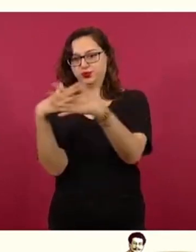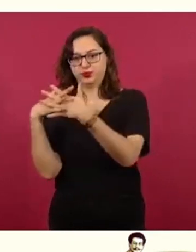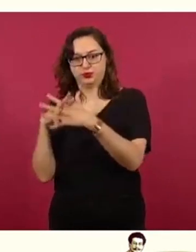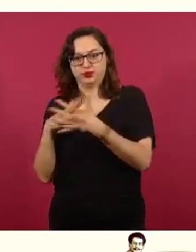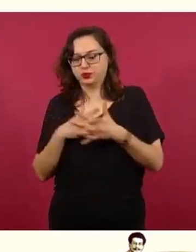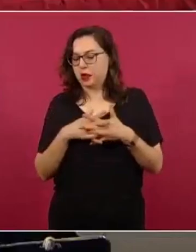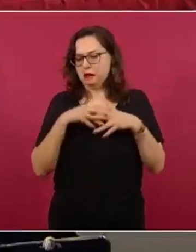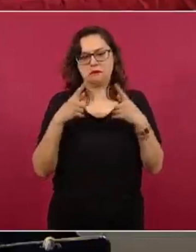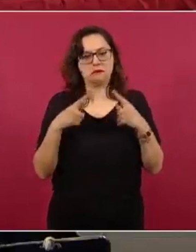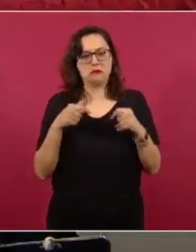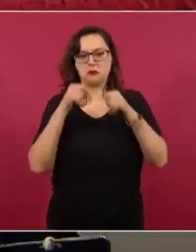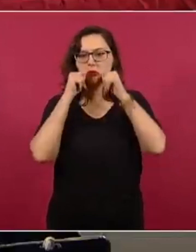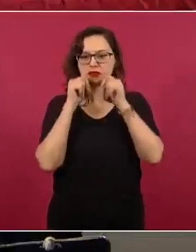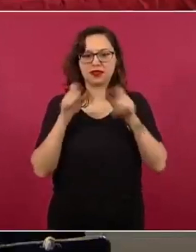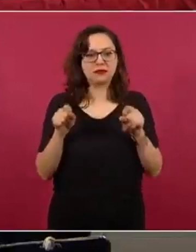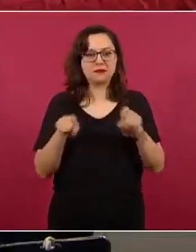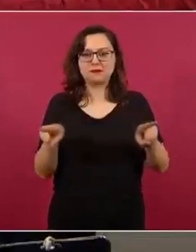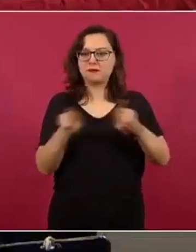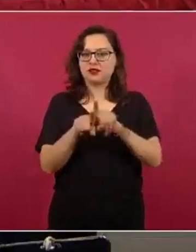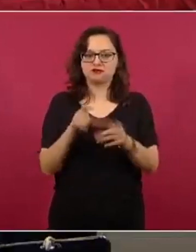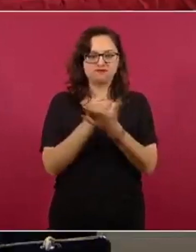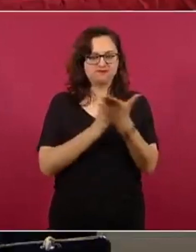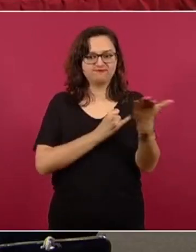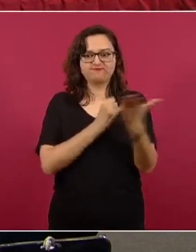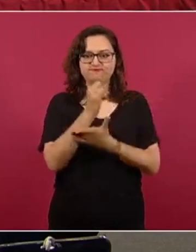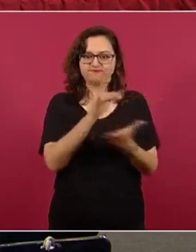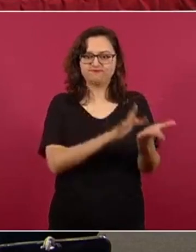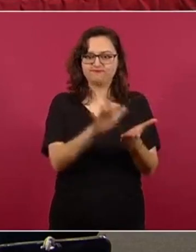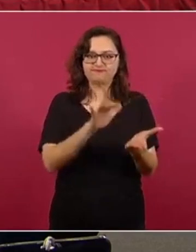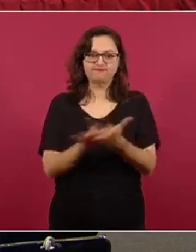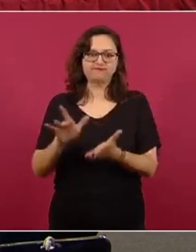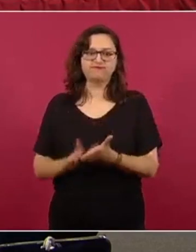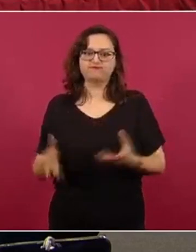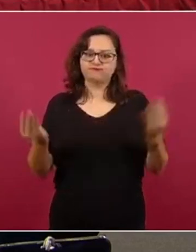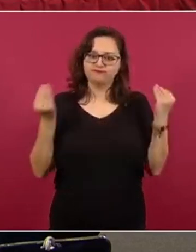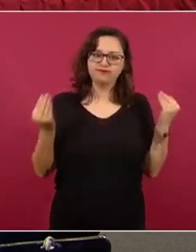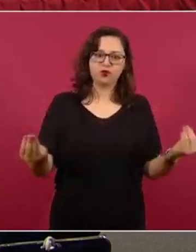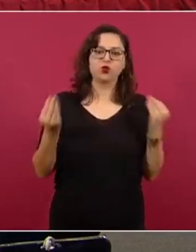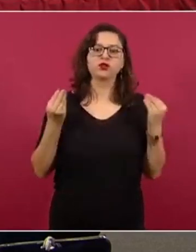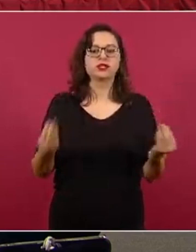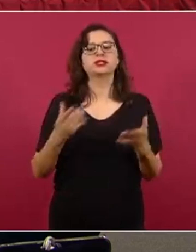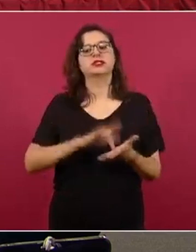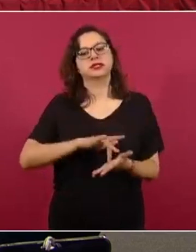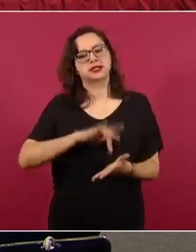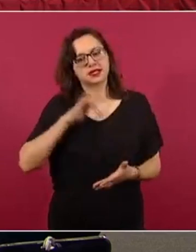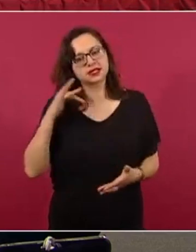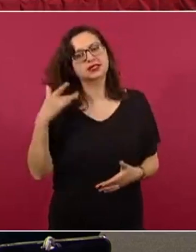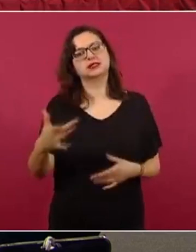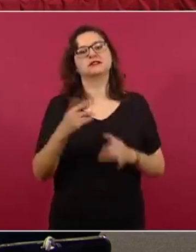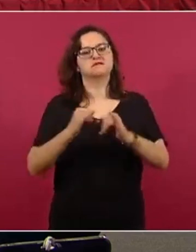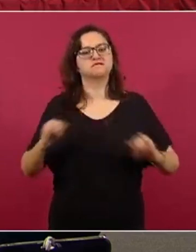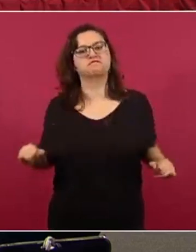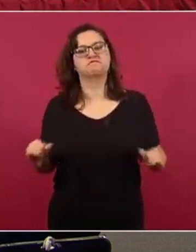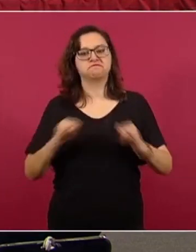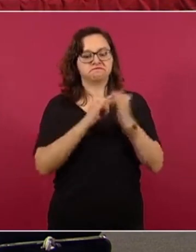cooperando de manera muy decidida. Por lo tanto, gracias, vemos la última, gracias a estas instituciones,